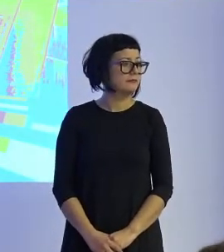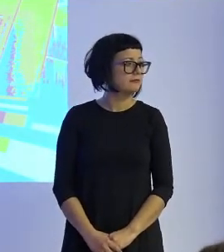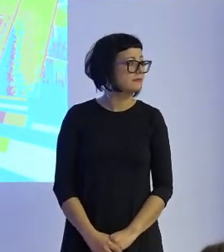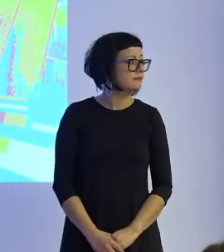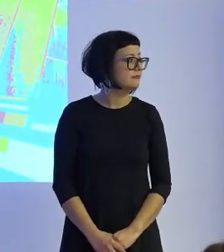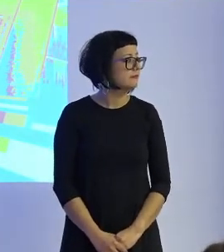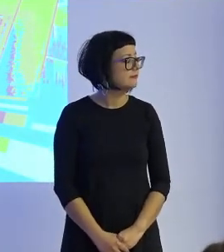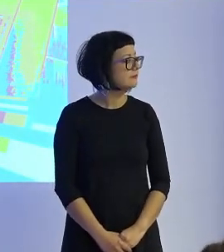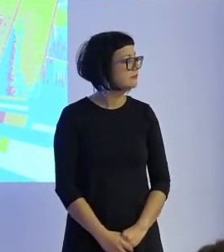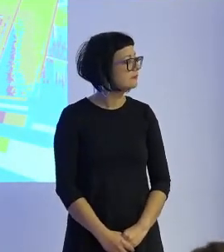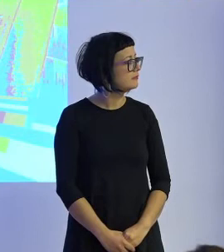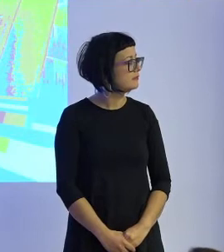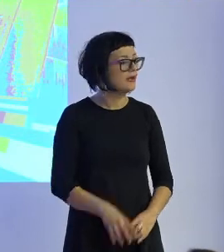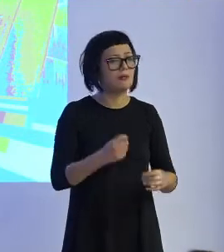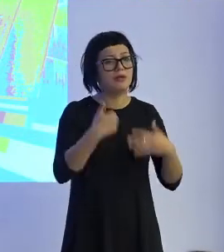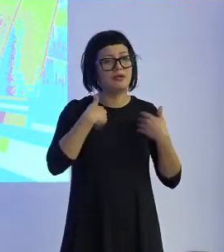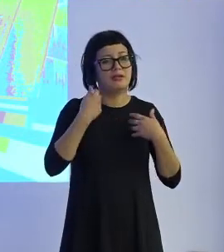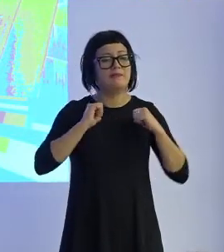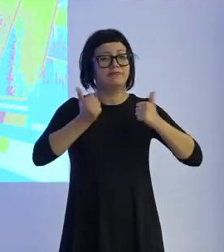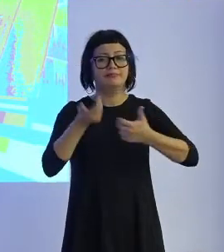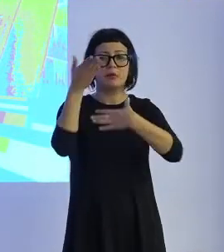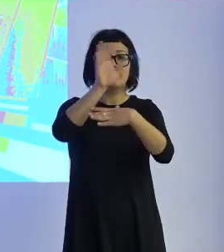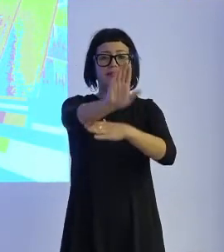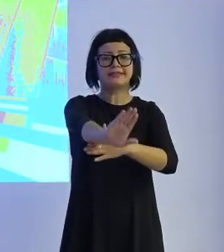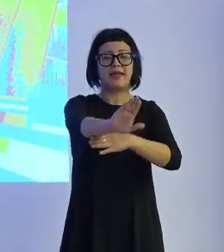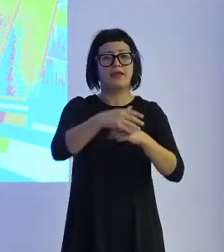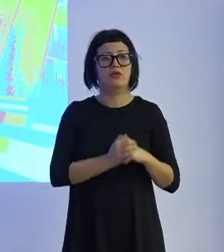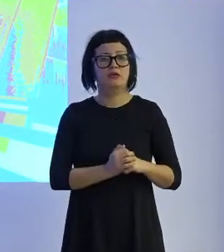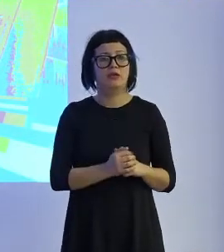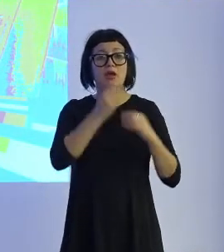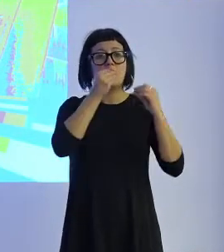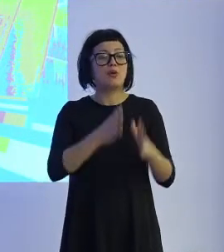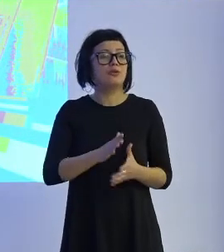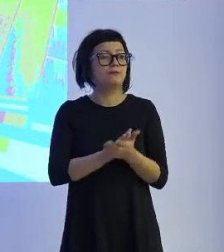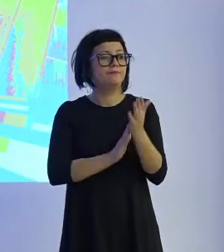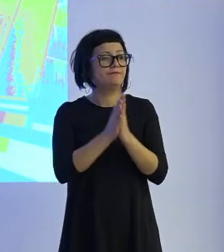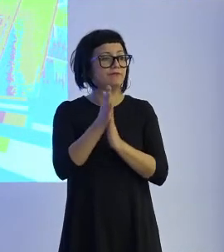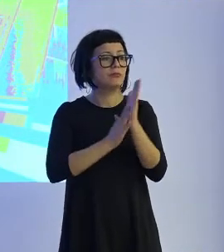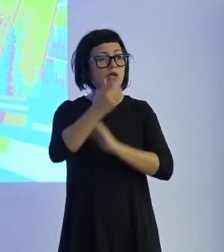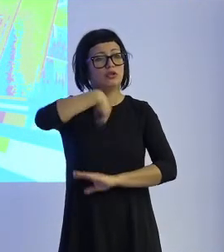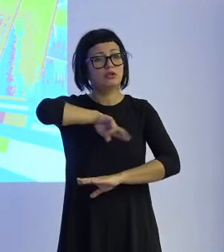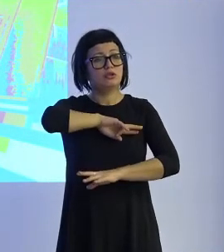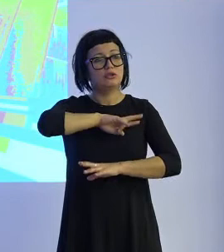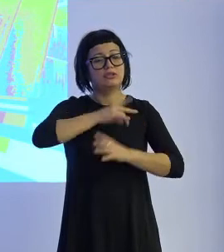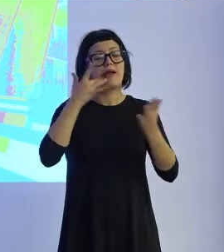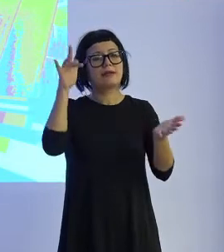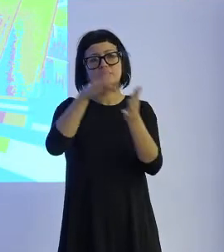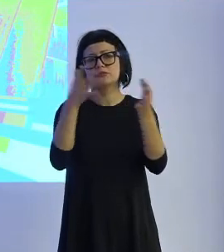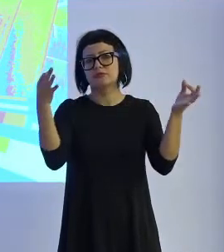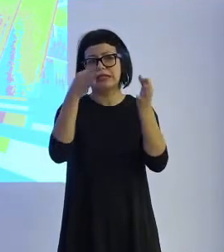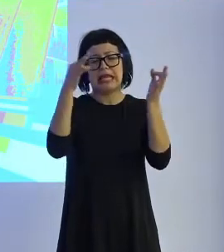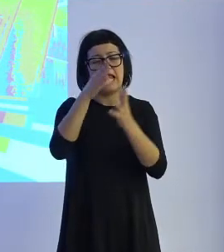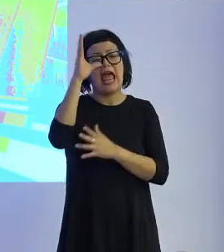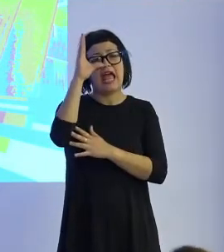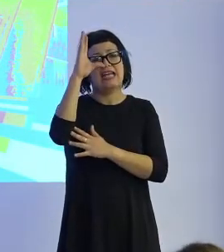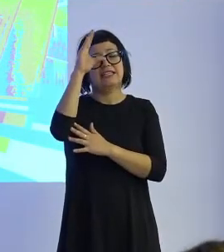la inteligencia artificial y la